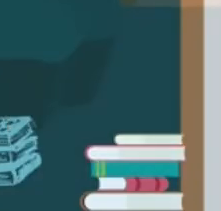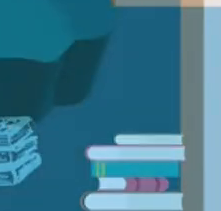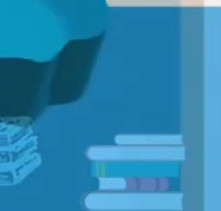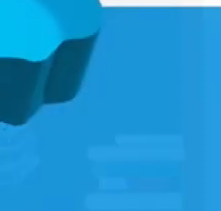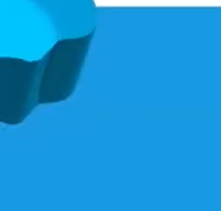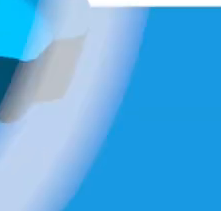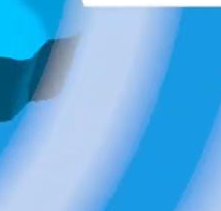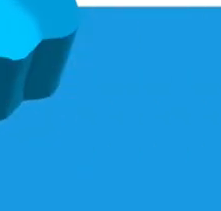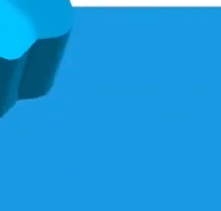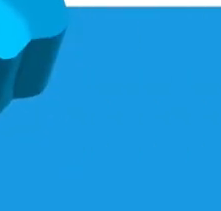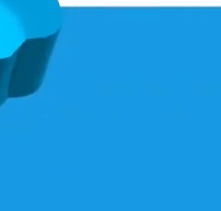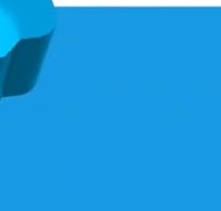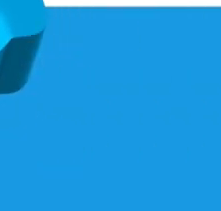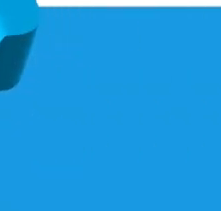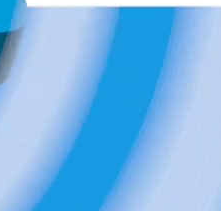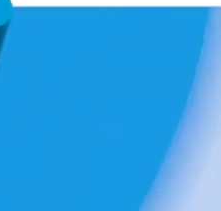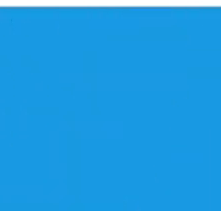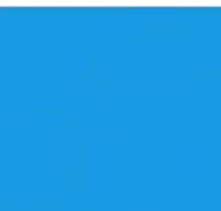Chao.